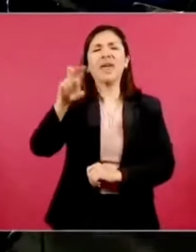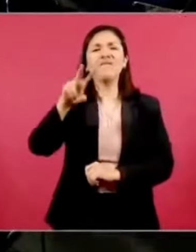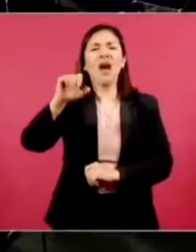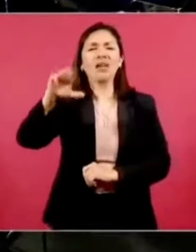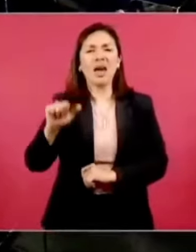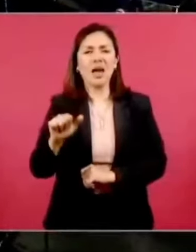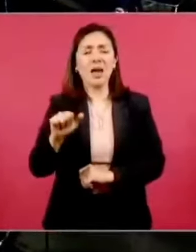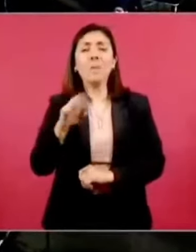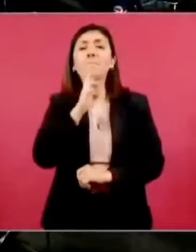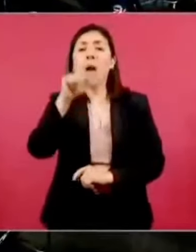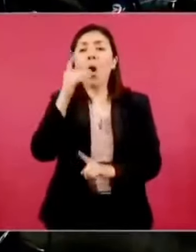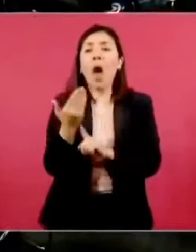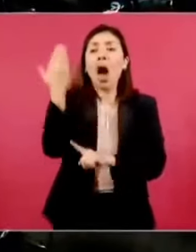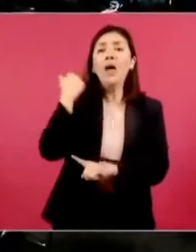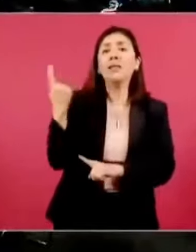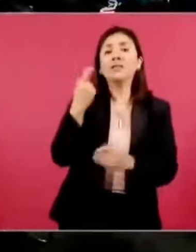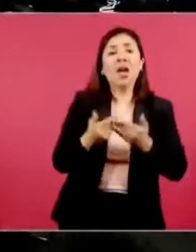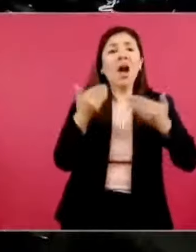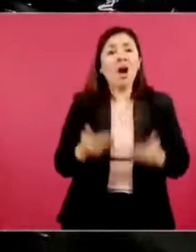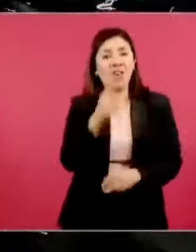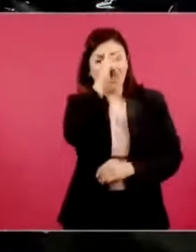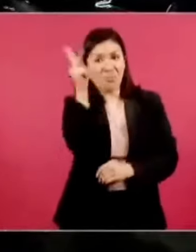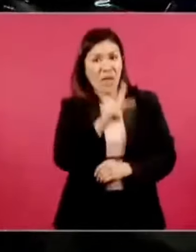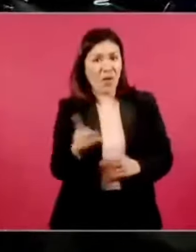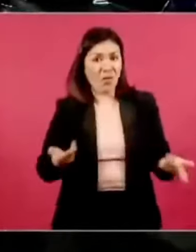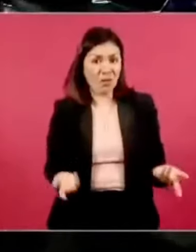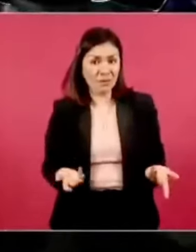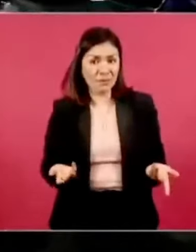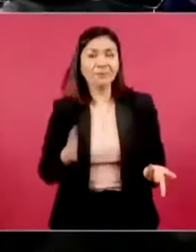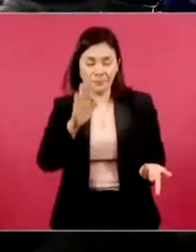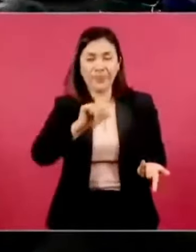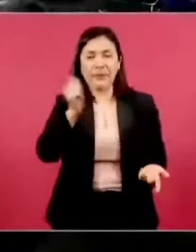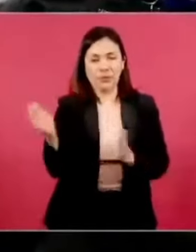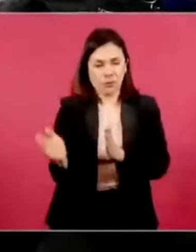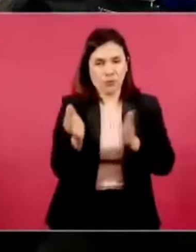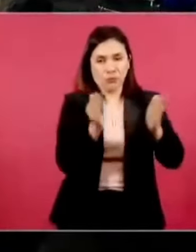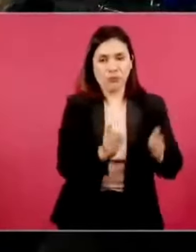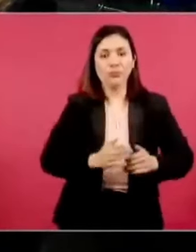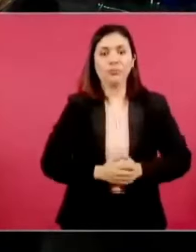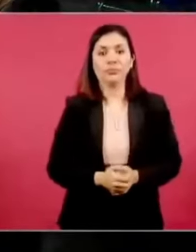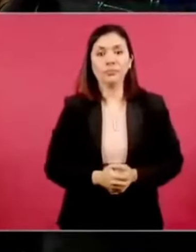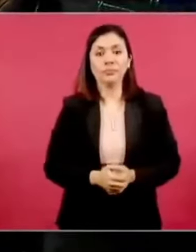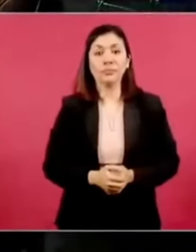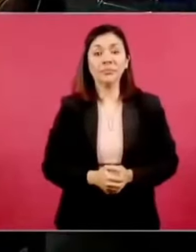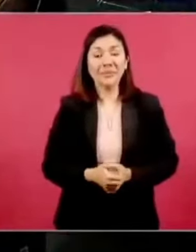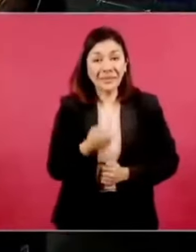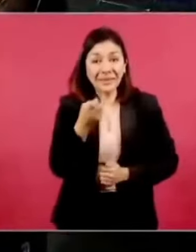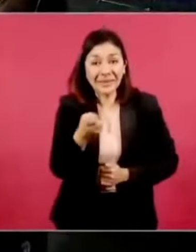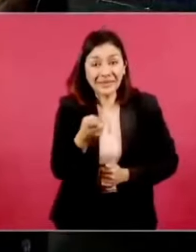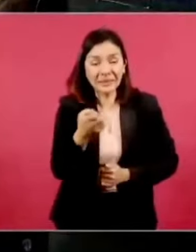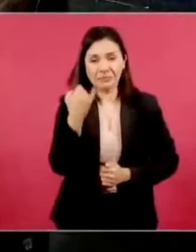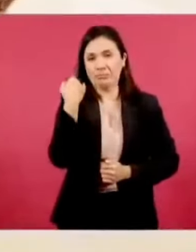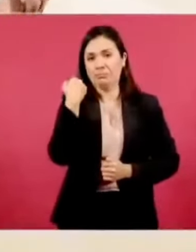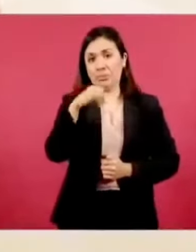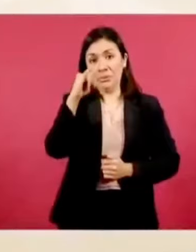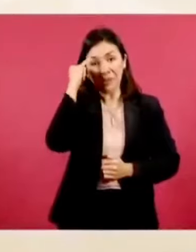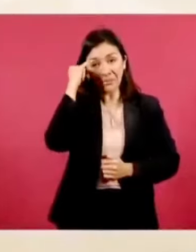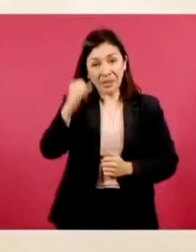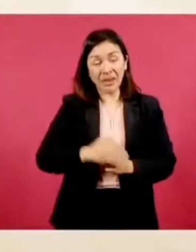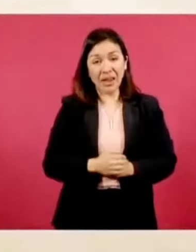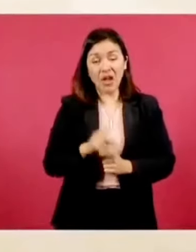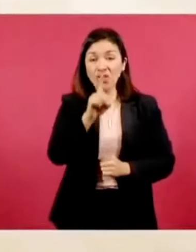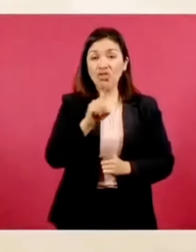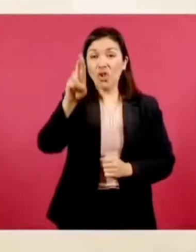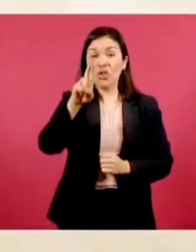Y nada más se le dejo ese comentario para seguir el siguiente tema. No, pues te imaginas, el doctor Américo,